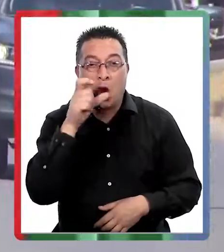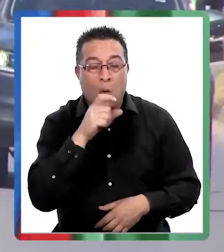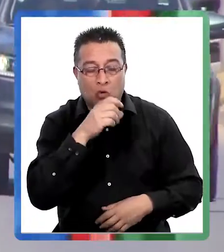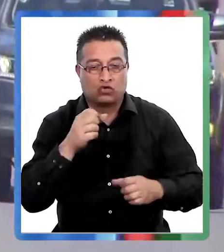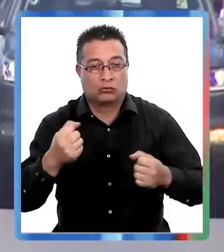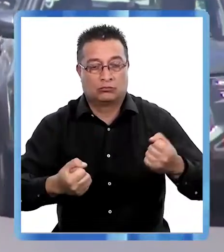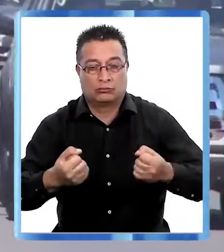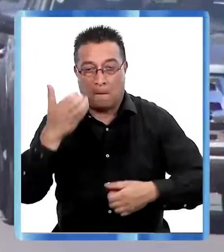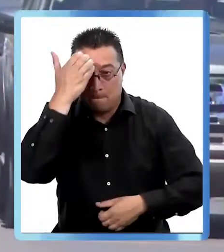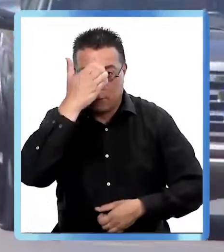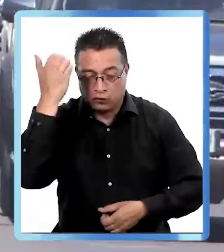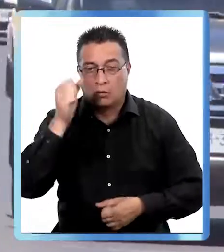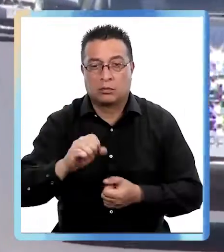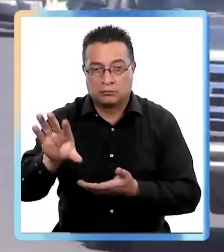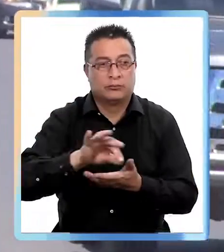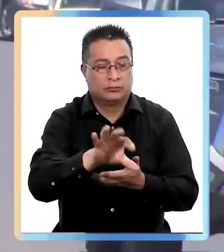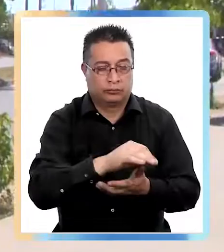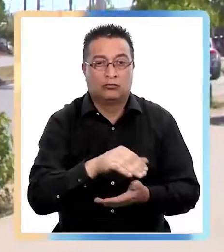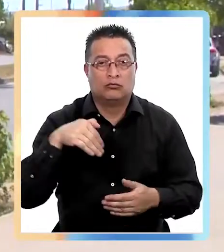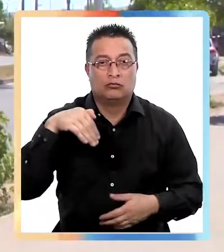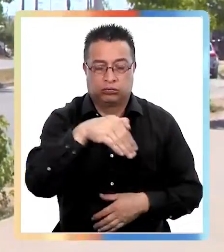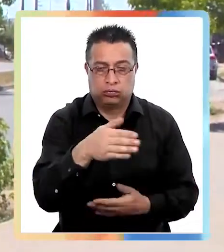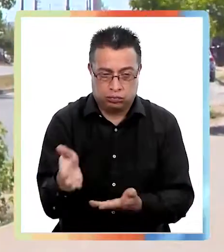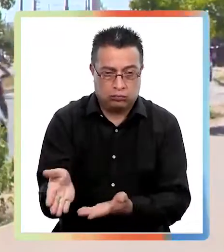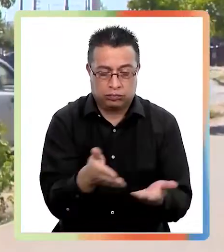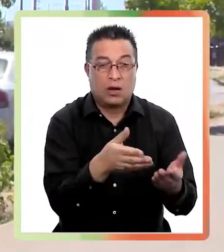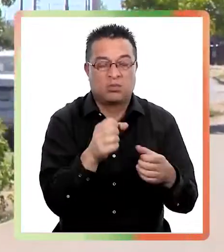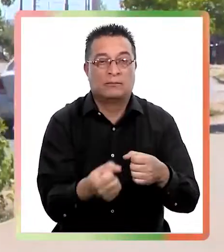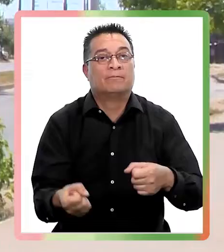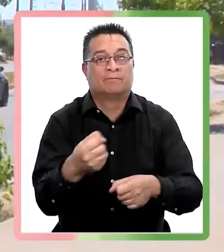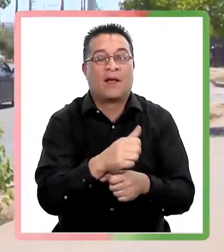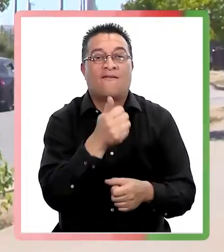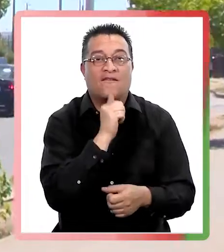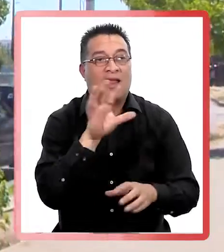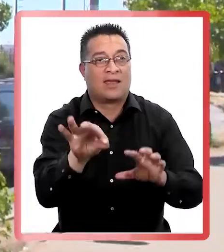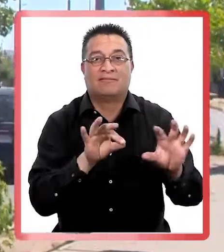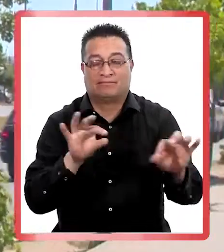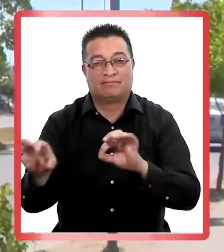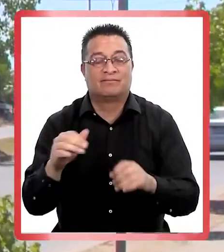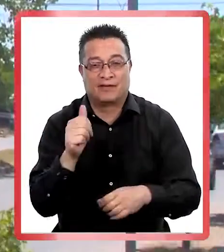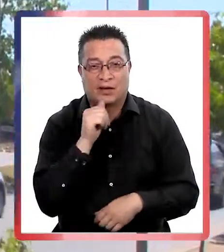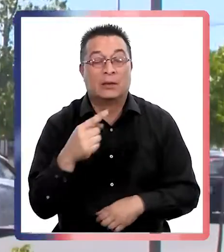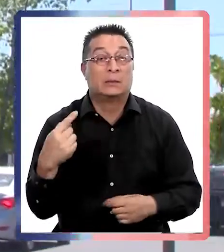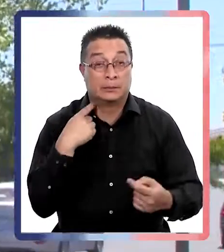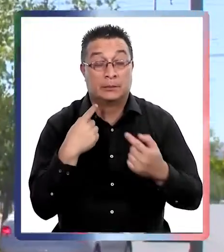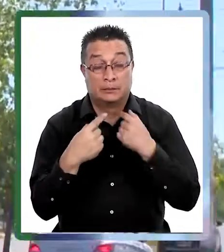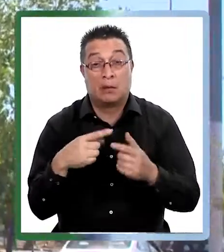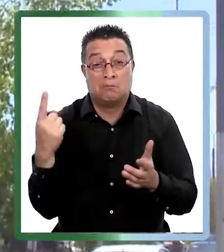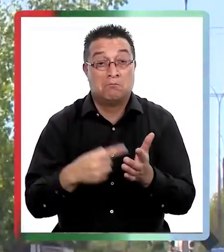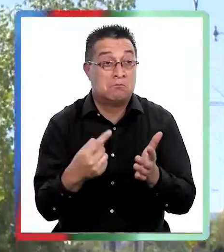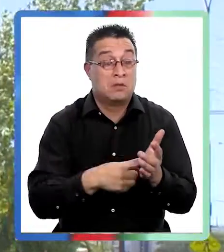hacer el curso de conductor profesional para trabajar en la locomoción colectiva y de esta manera suplir la falta de personal en este gremio, lo que está